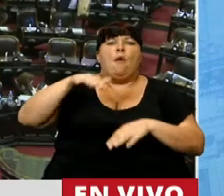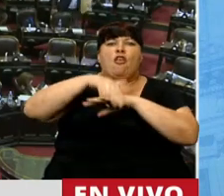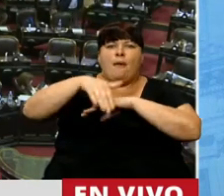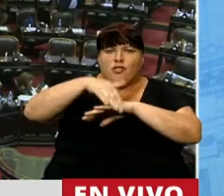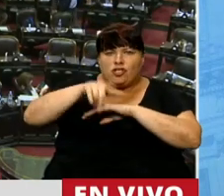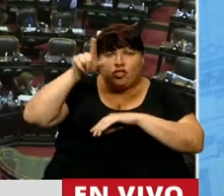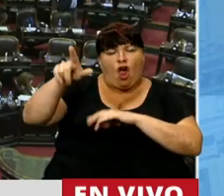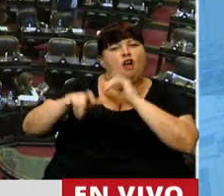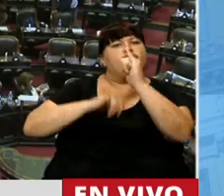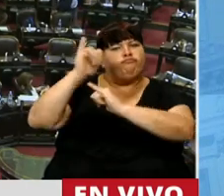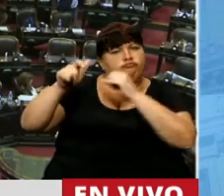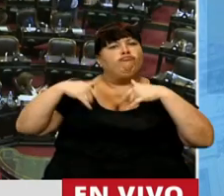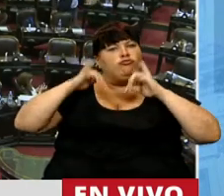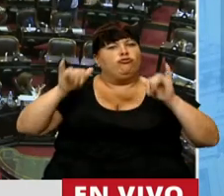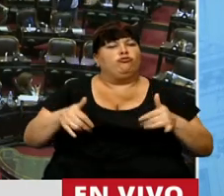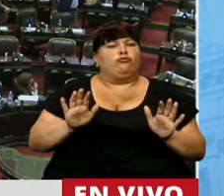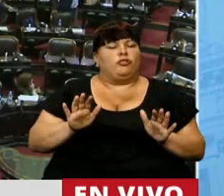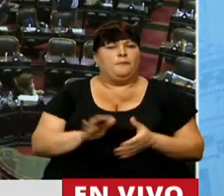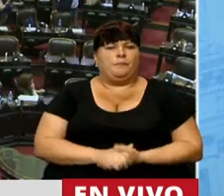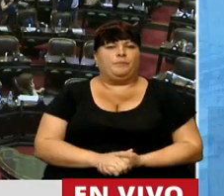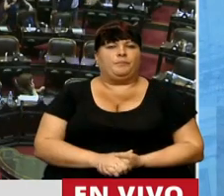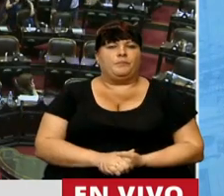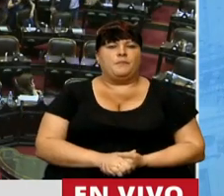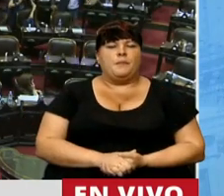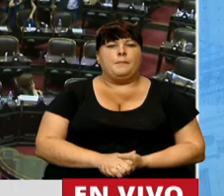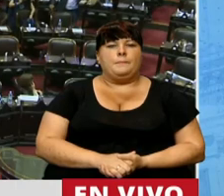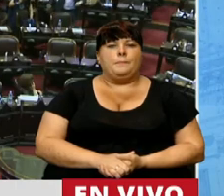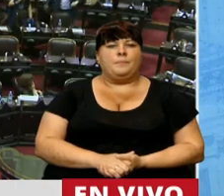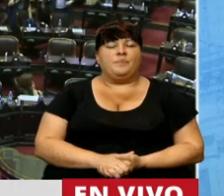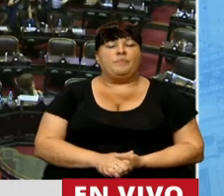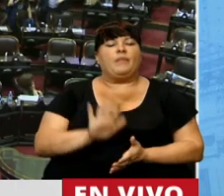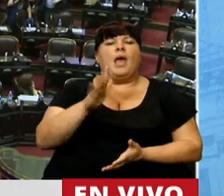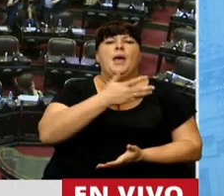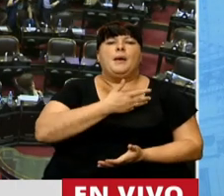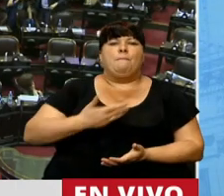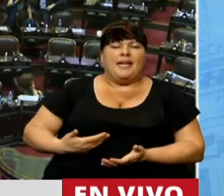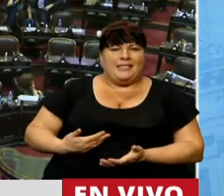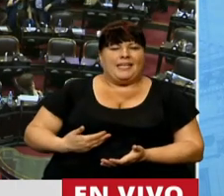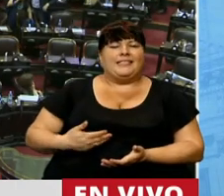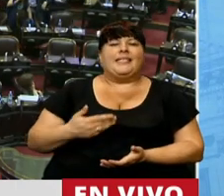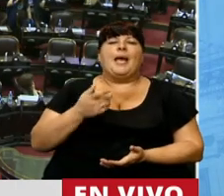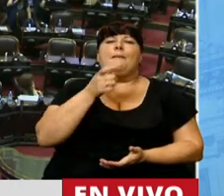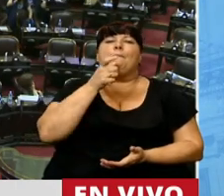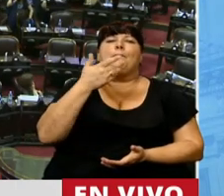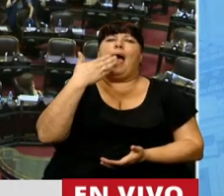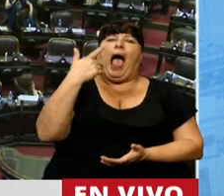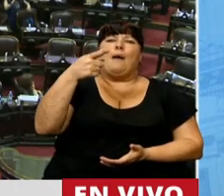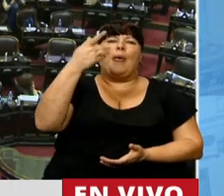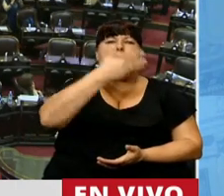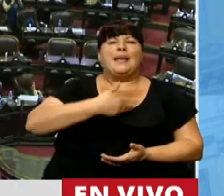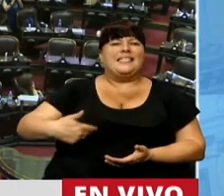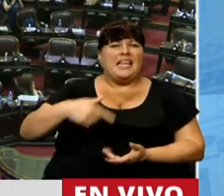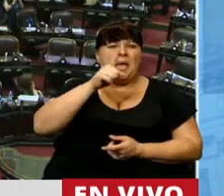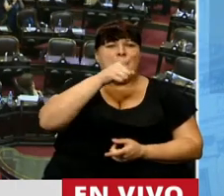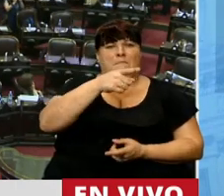de la provincia de Misiones. Señor Presidente, la palabra presidencial devaluada